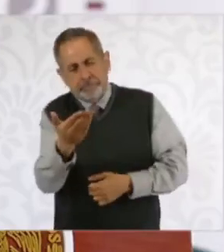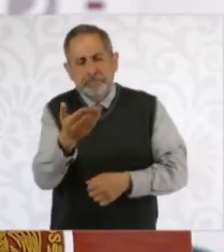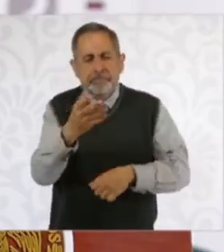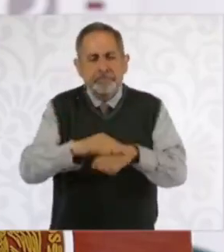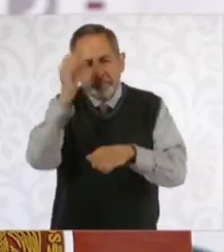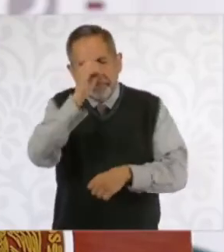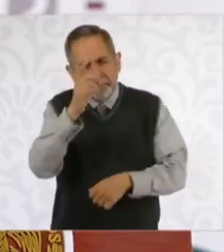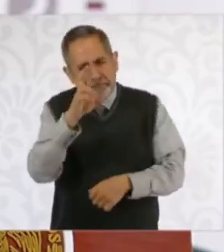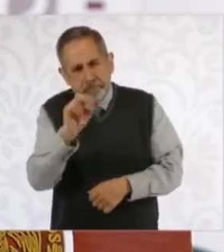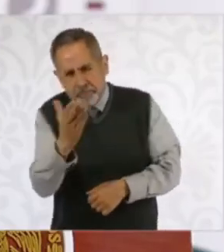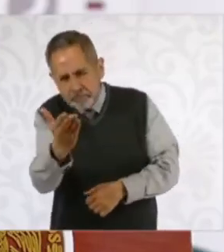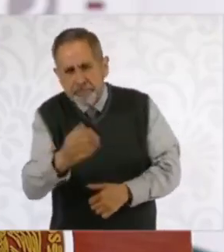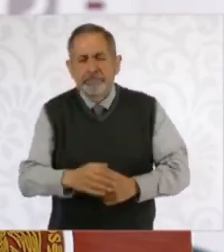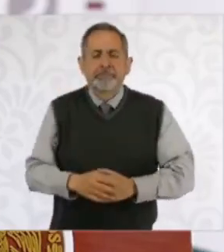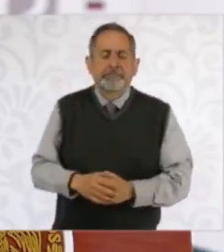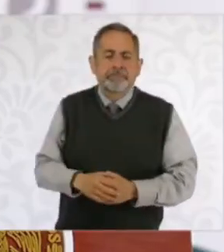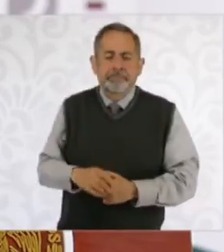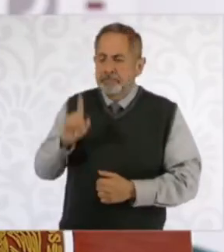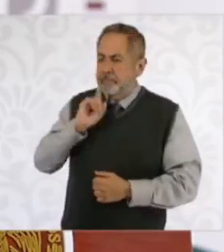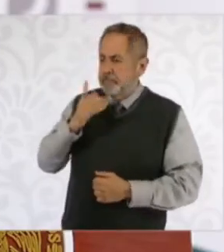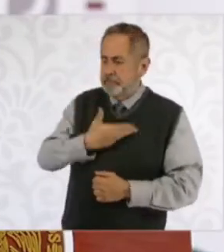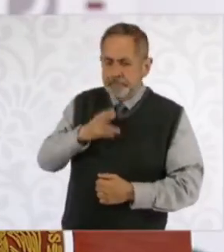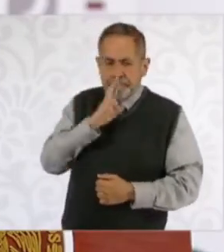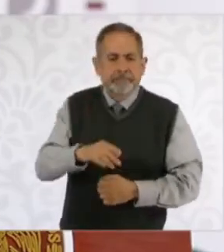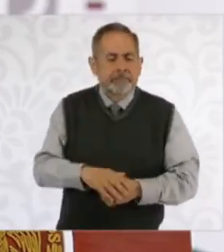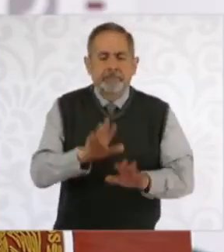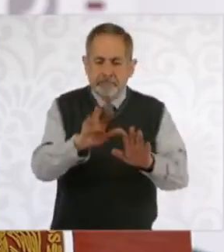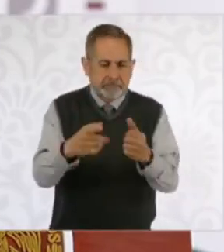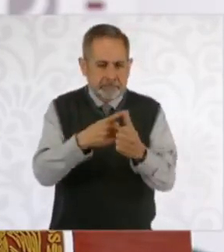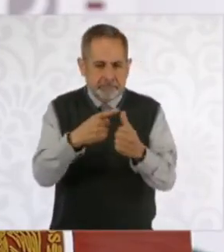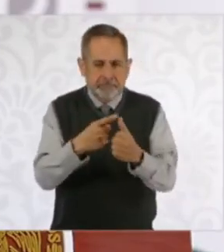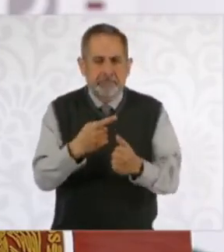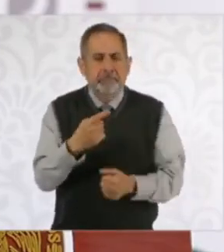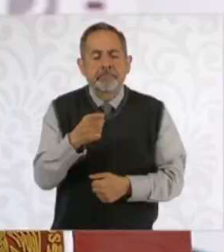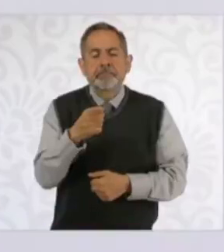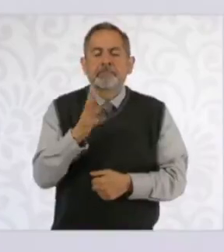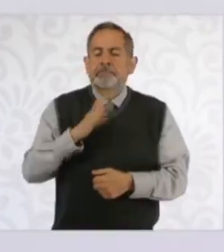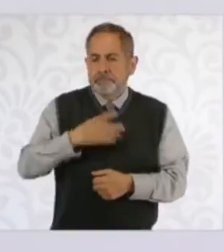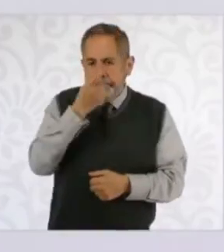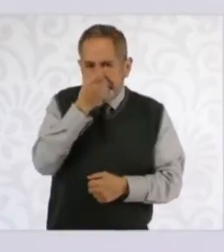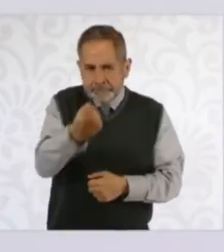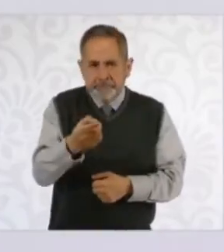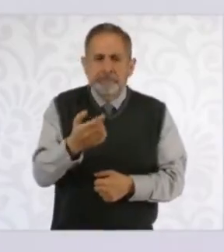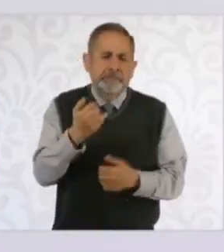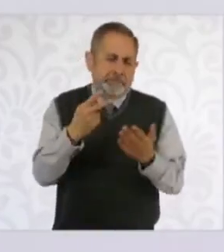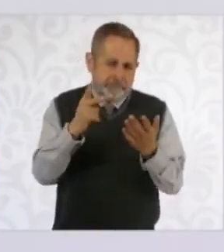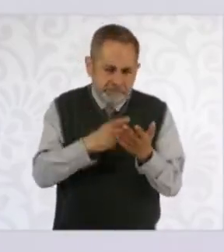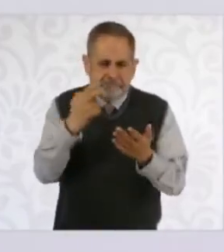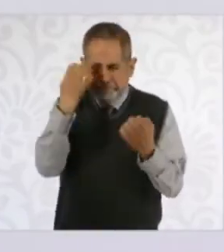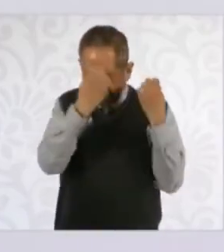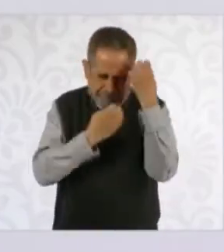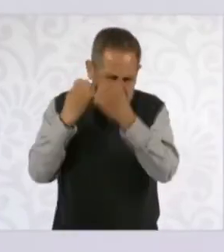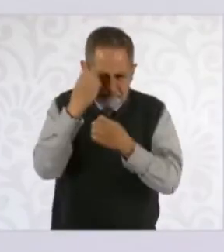Bueno, primero lo hemos dicho aquí y hay que revisar todo el marco jurídico